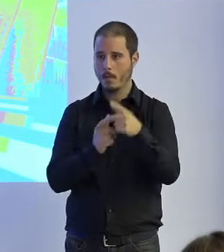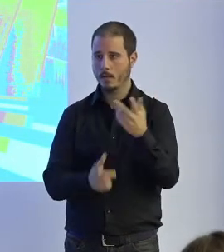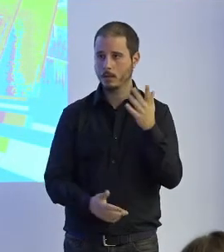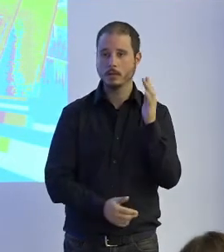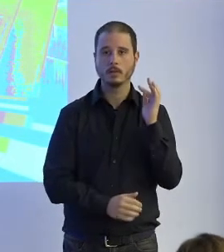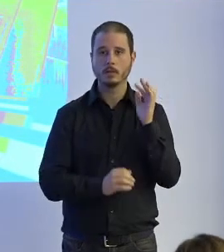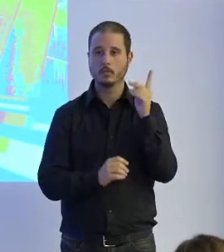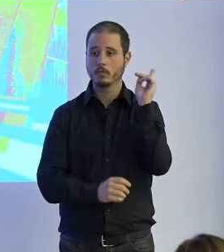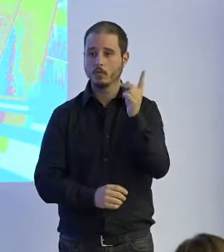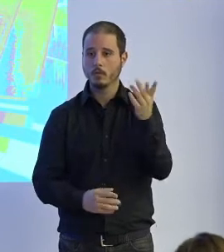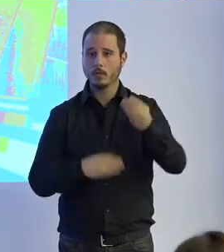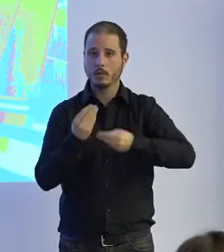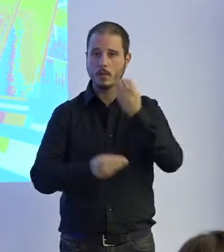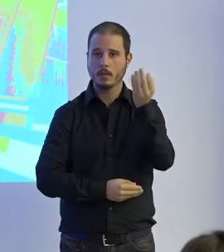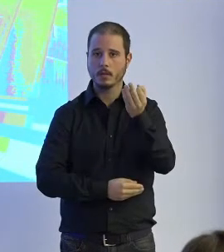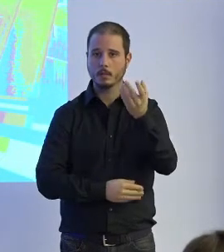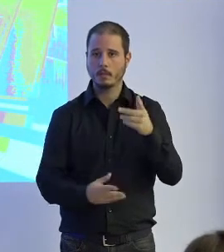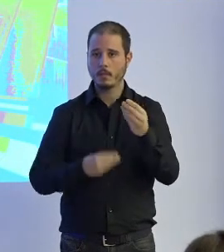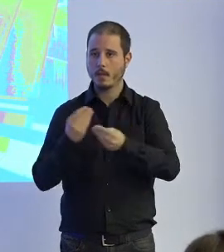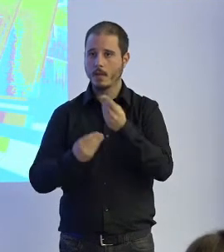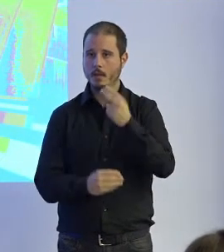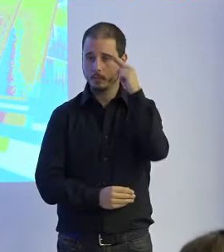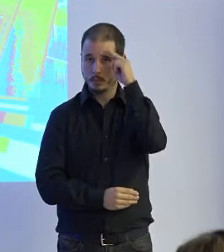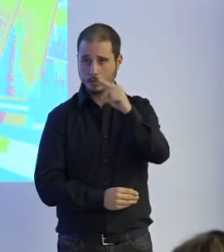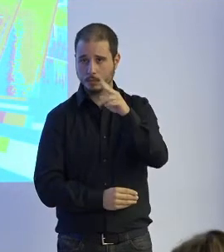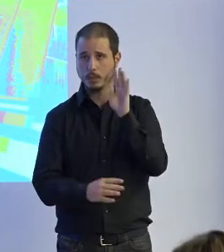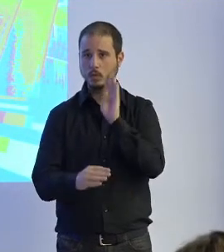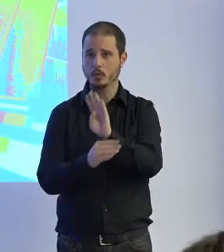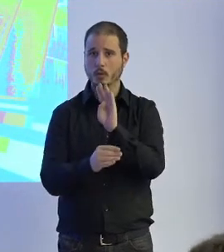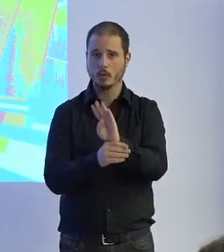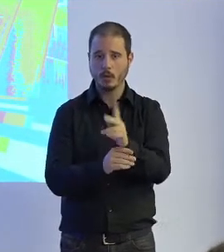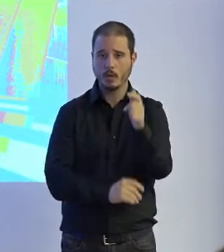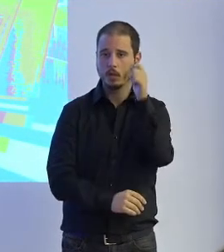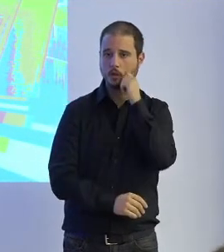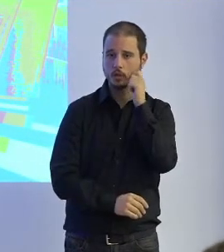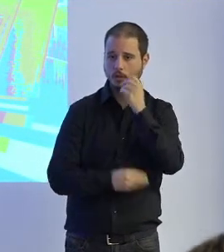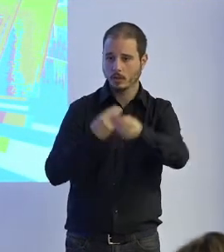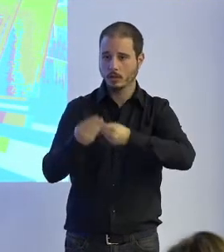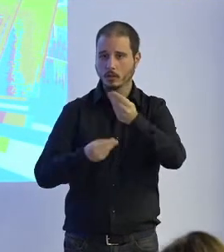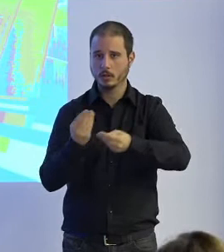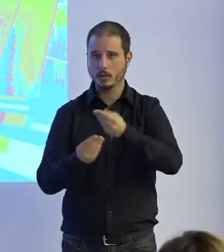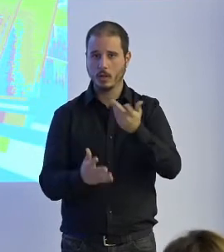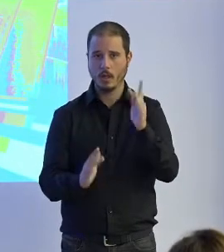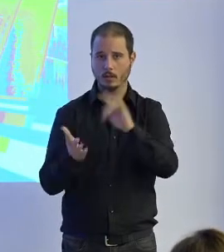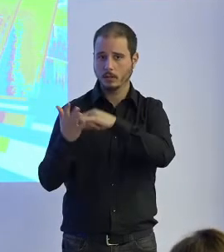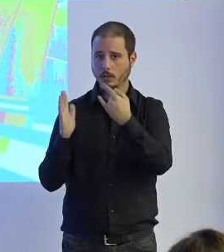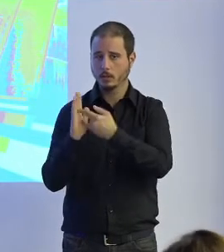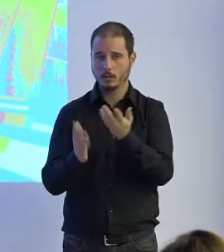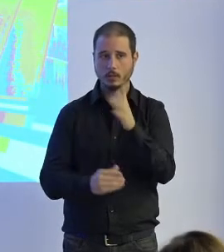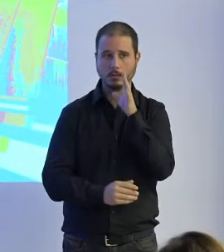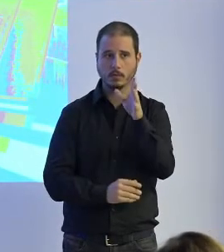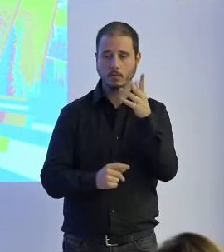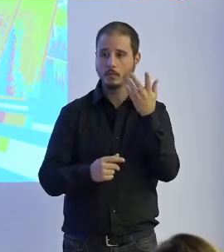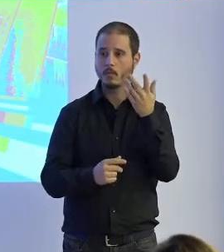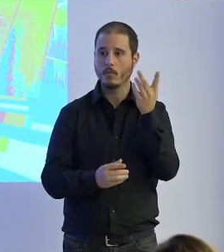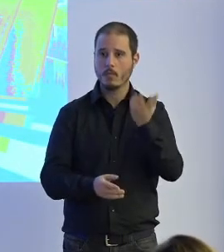es hacerlo con respeto, hacerlo con cuidado y hacerlo con mimo, porque en definitiva lo que nos estamos jugando son cosas tan importantes